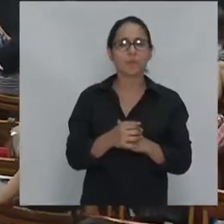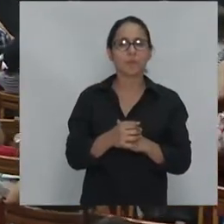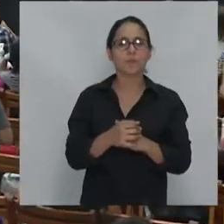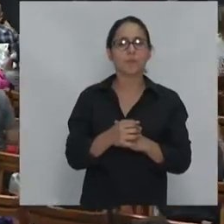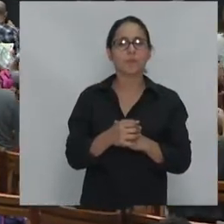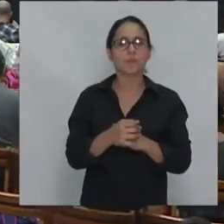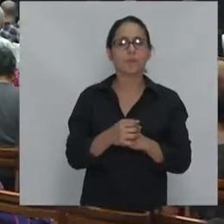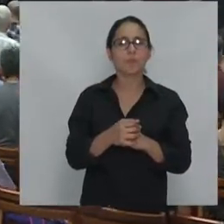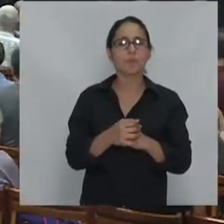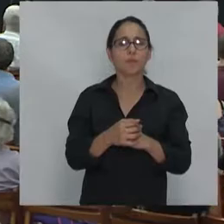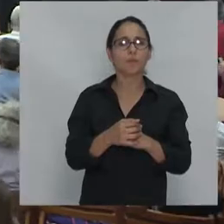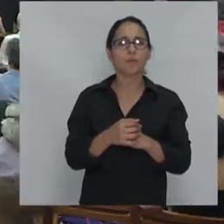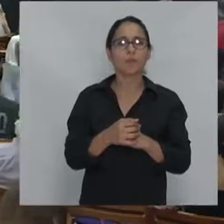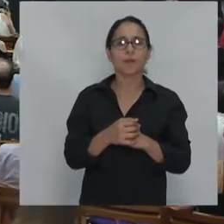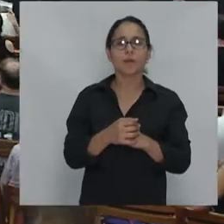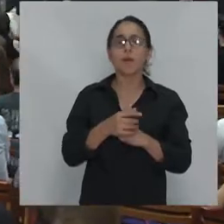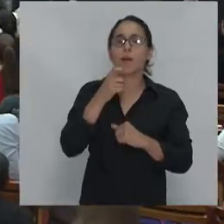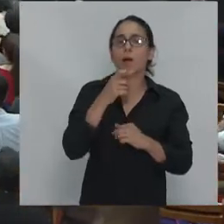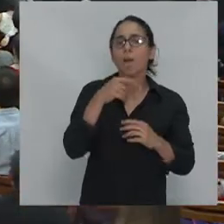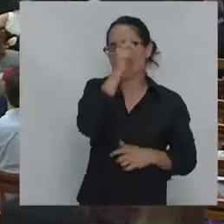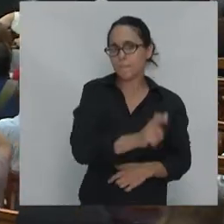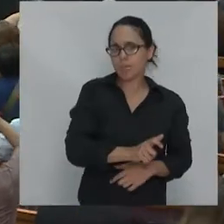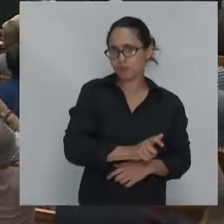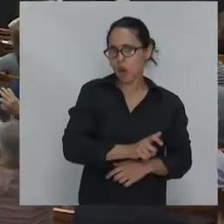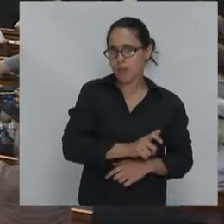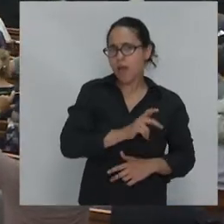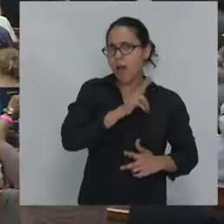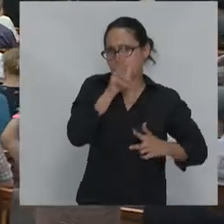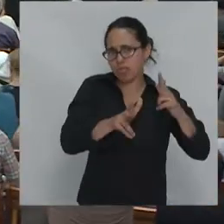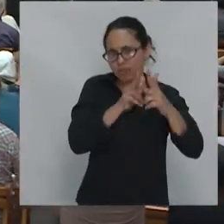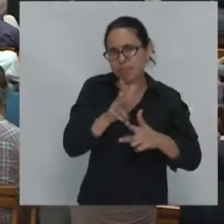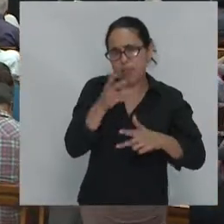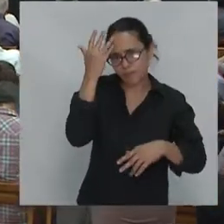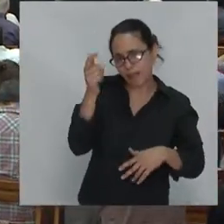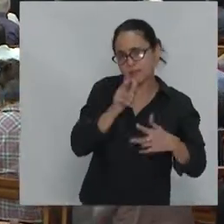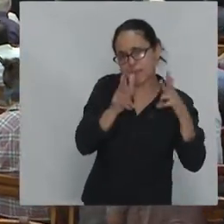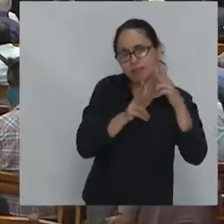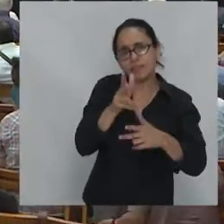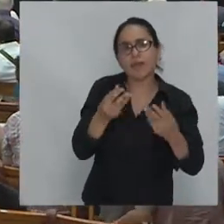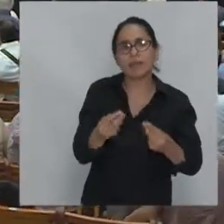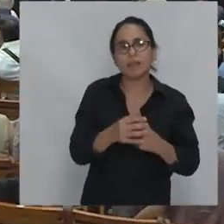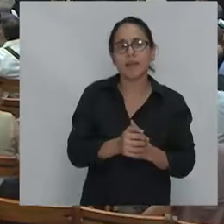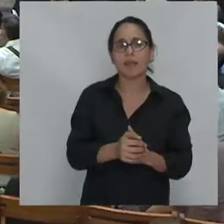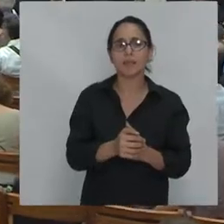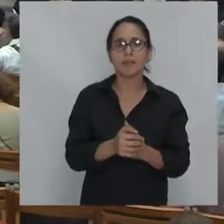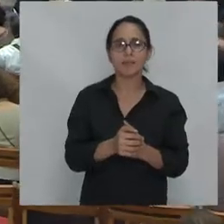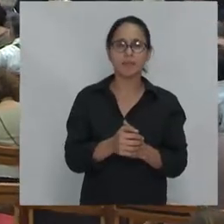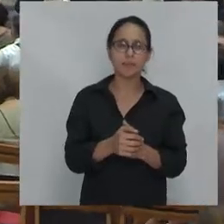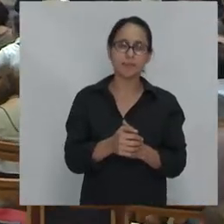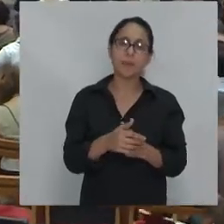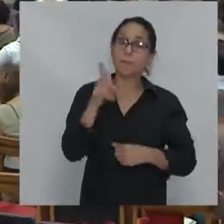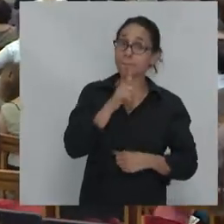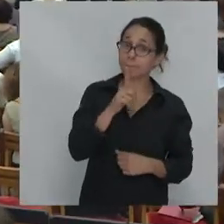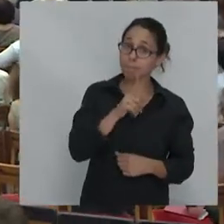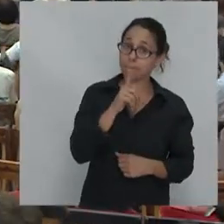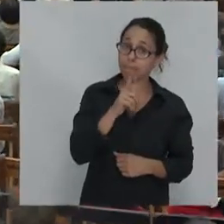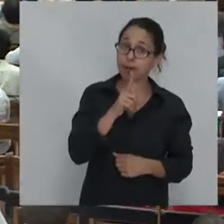un autor al cual Joan Subirats ha hecho referencia un poco hace un momento, que es Karl Polanyi, porque me parece